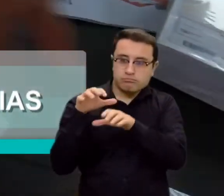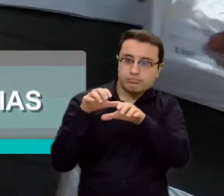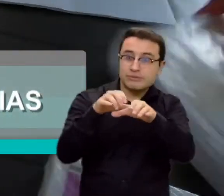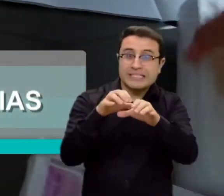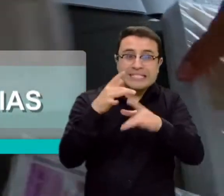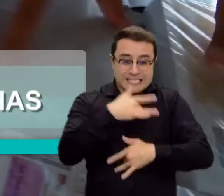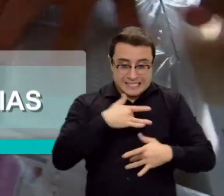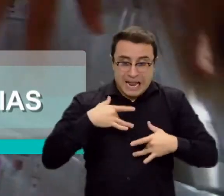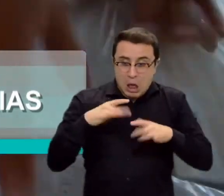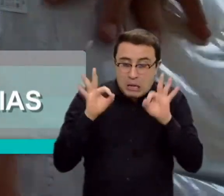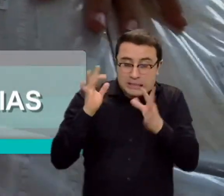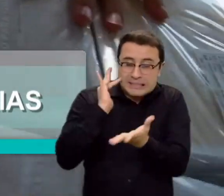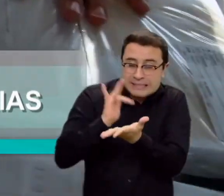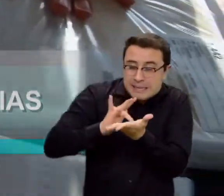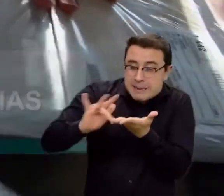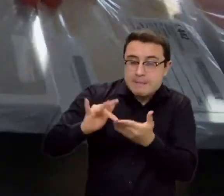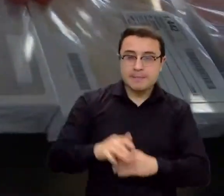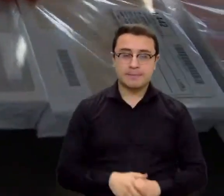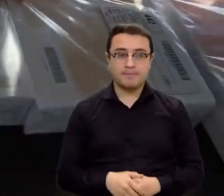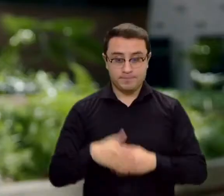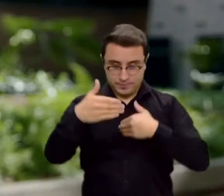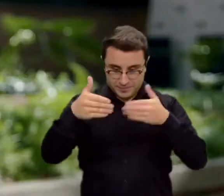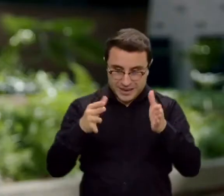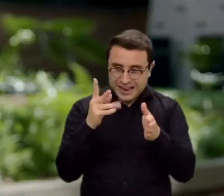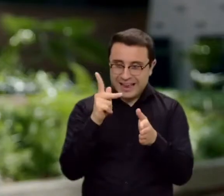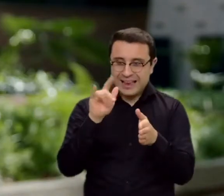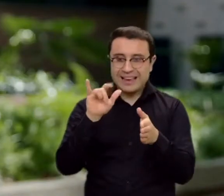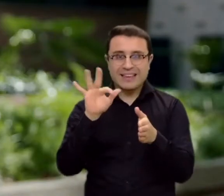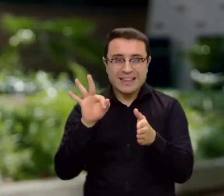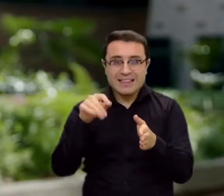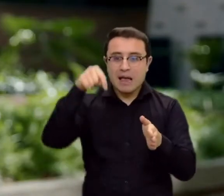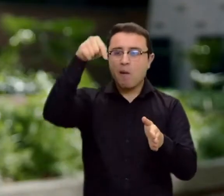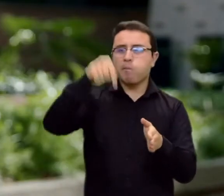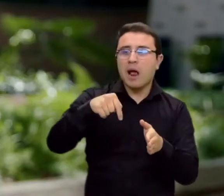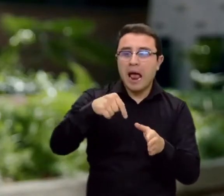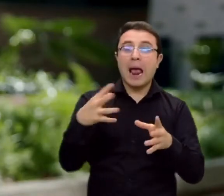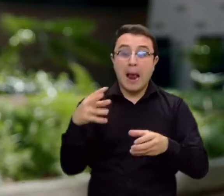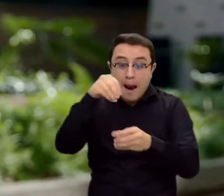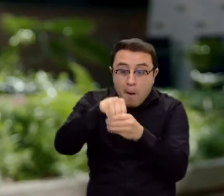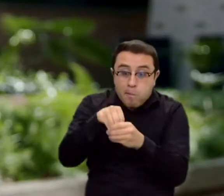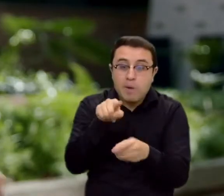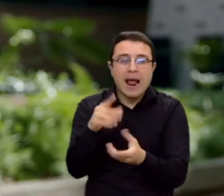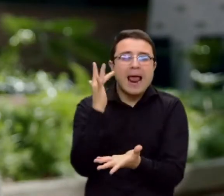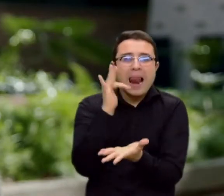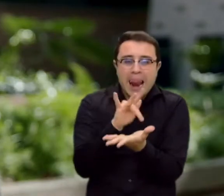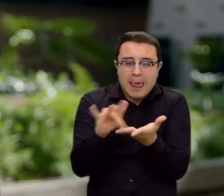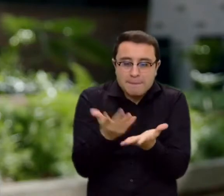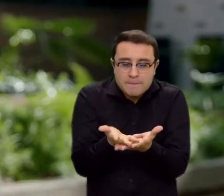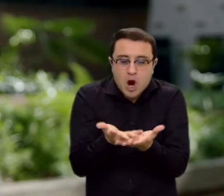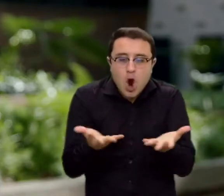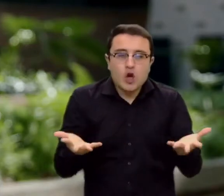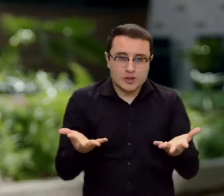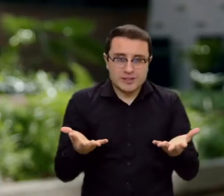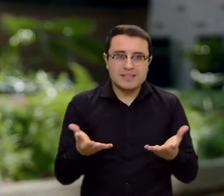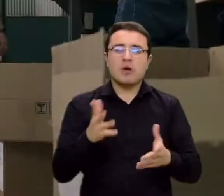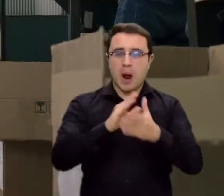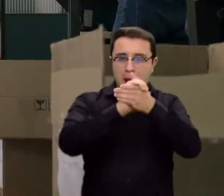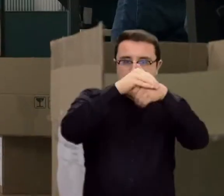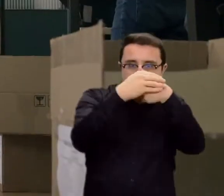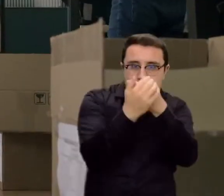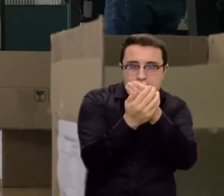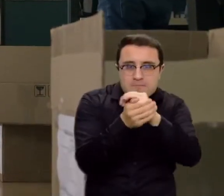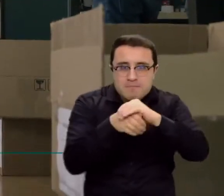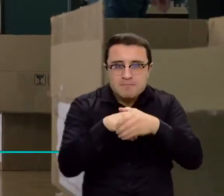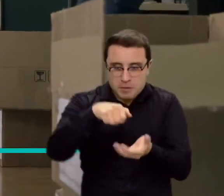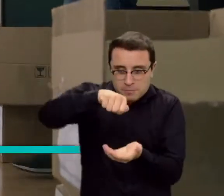Internamente en el kit electoral va unos kits de limpieza, digamos así, para los jurados de votación que es un gel antibacterial y